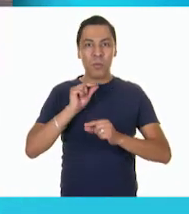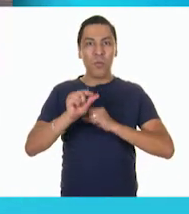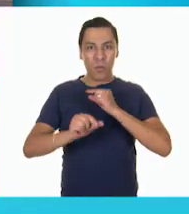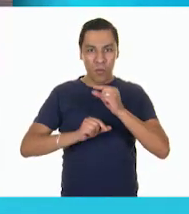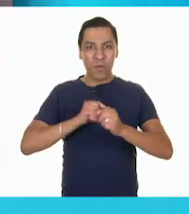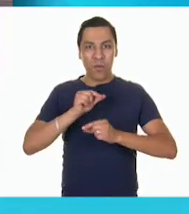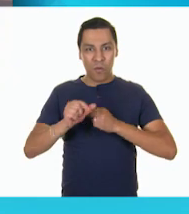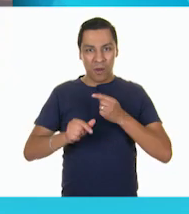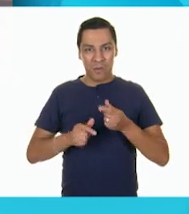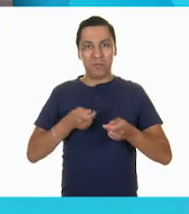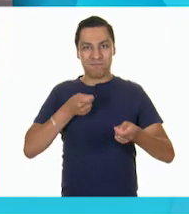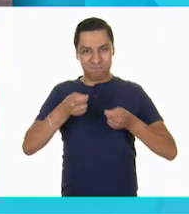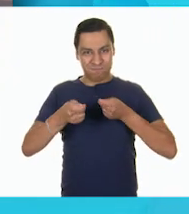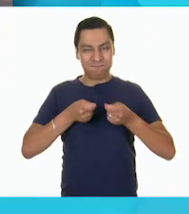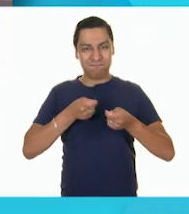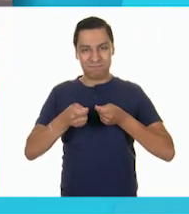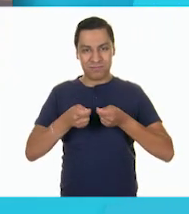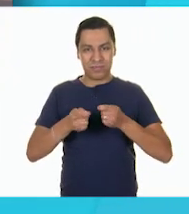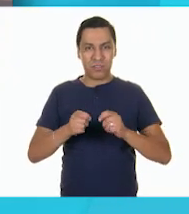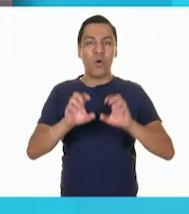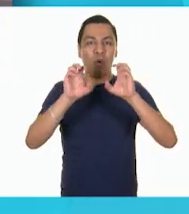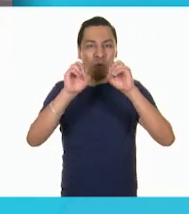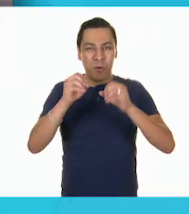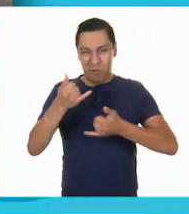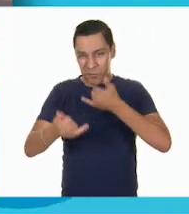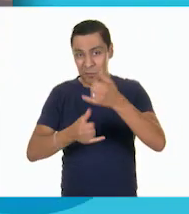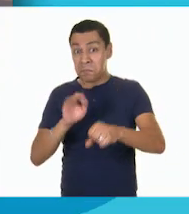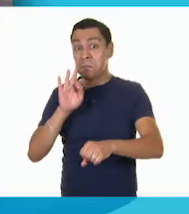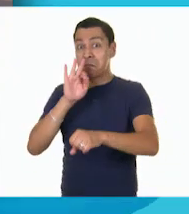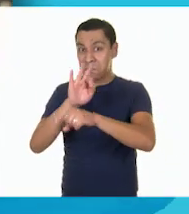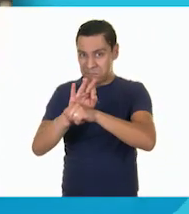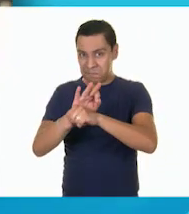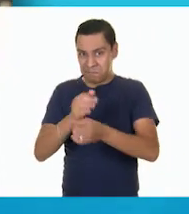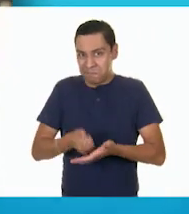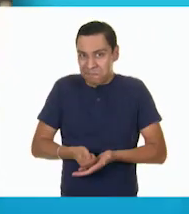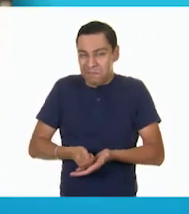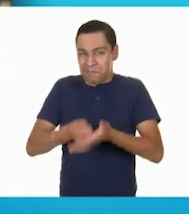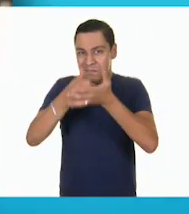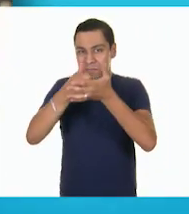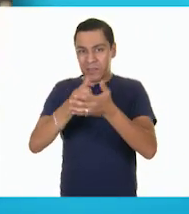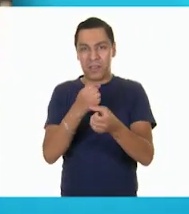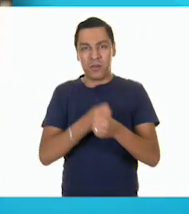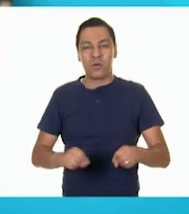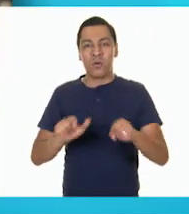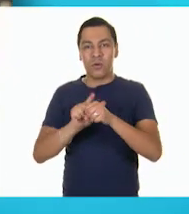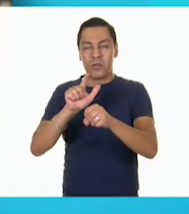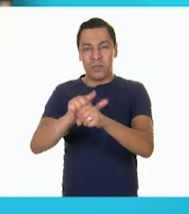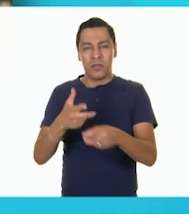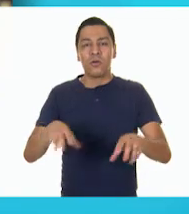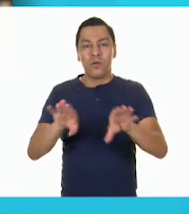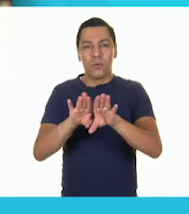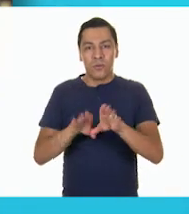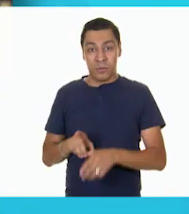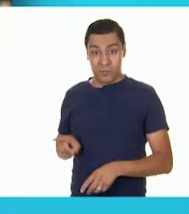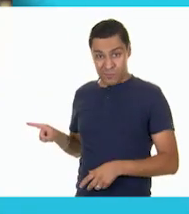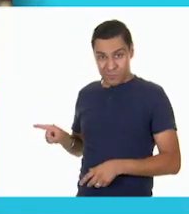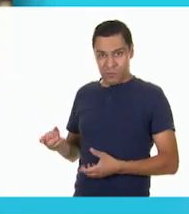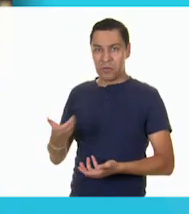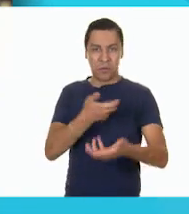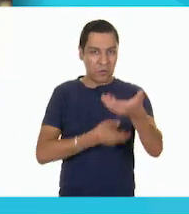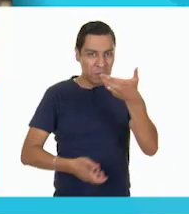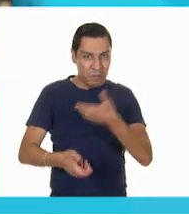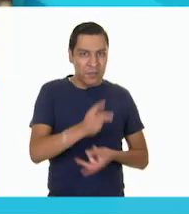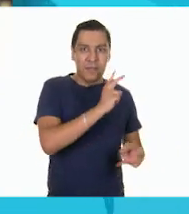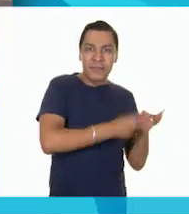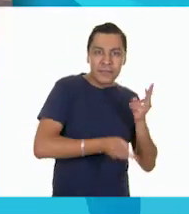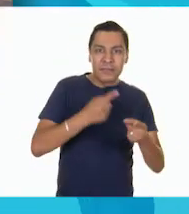Pero también es muy importante saber los beneficios que el juego tiene a nivel social. Por ejemplo, con el juego puedes aprender a convivir de una mejor